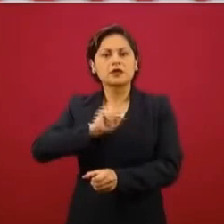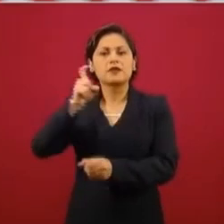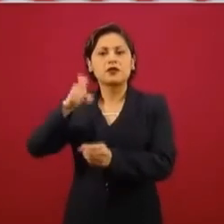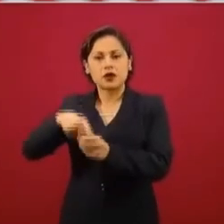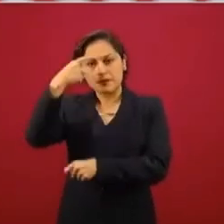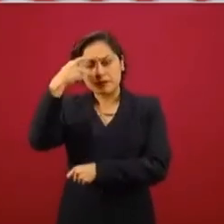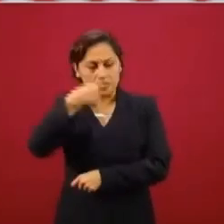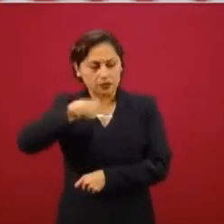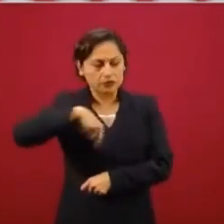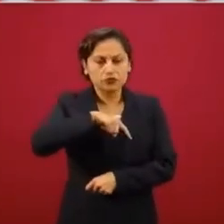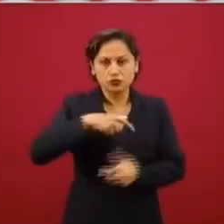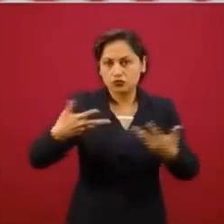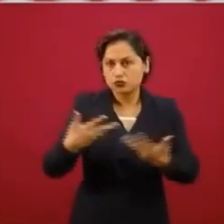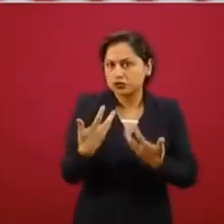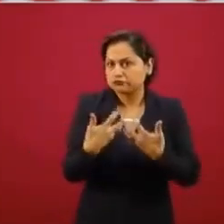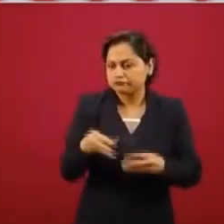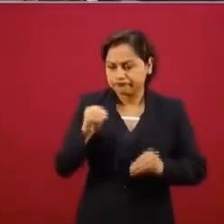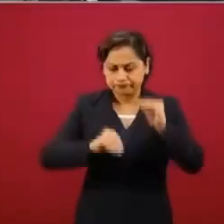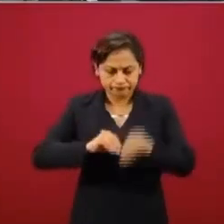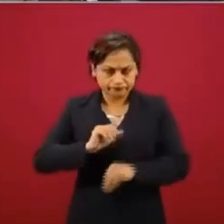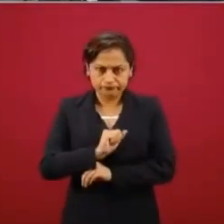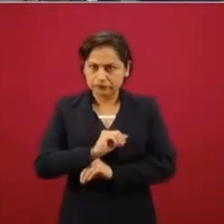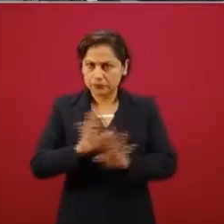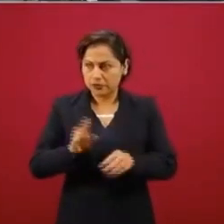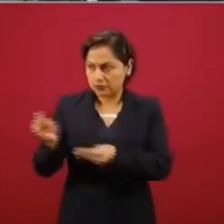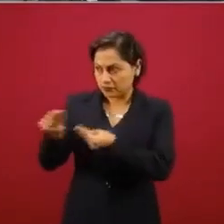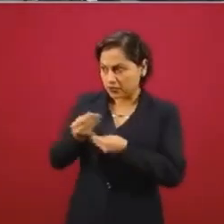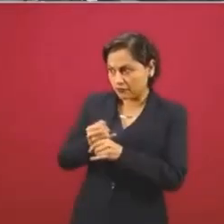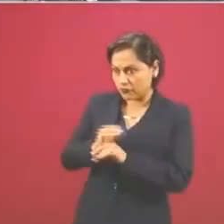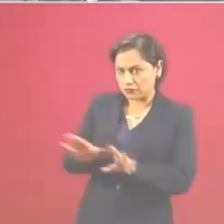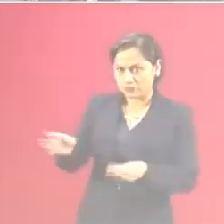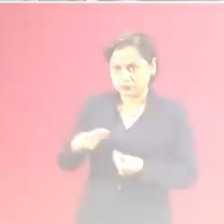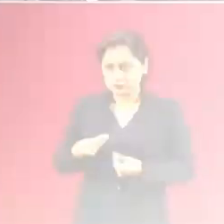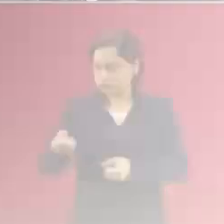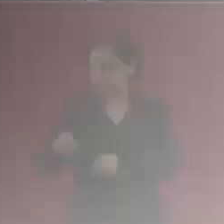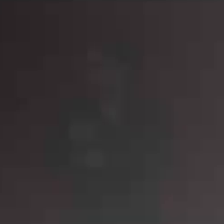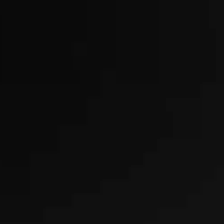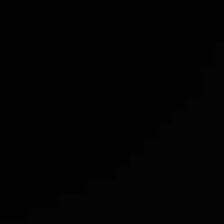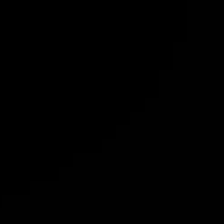propias. Entonces, si usted me da la información, con el señor Secretario de Salud, nos vemos hoy mismo. Claro, señor presidente. Gracias.